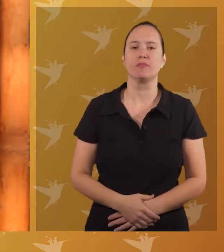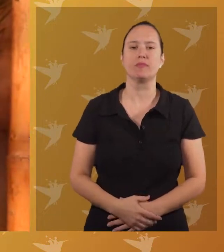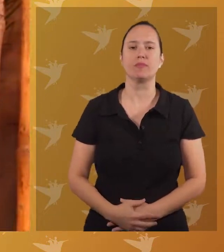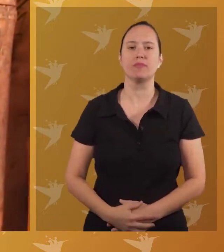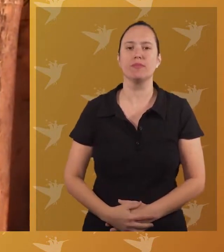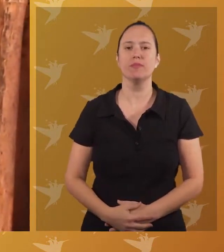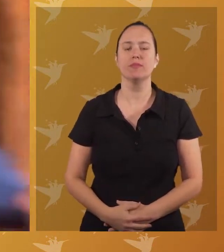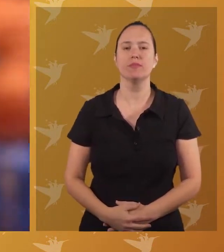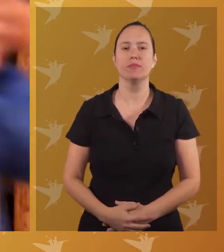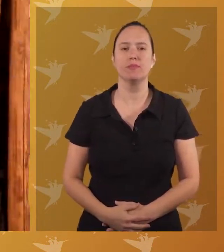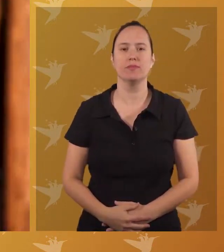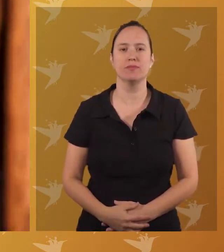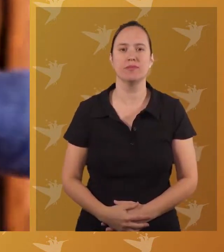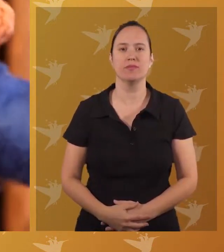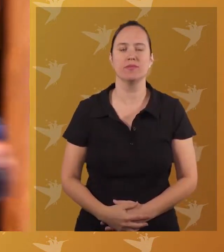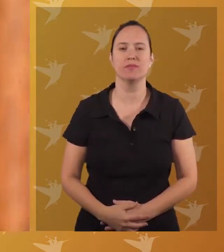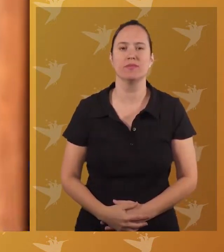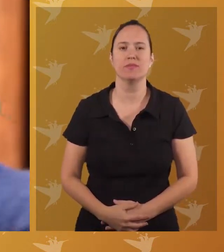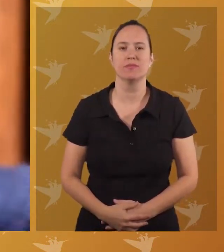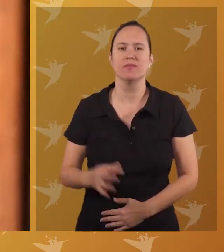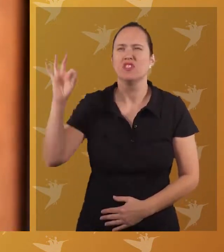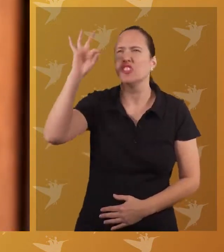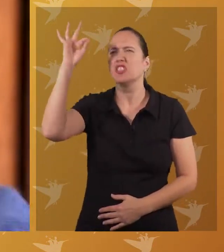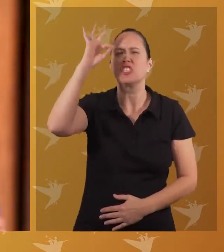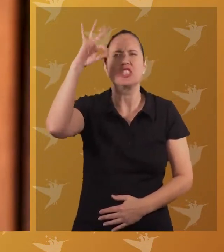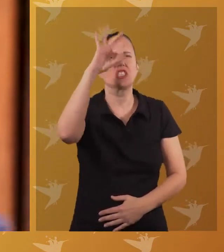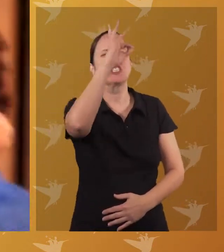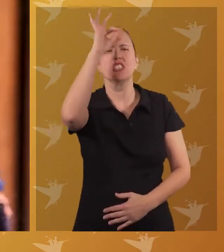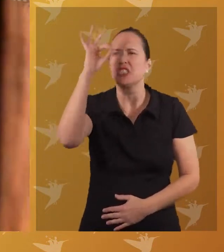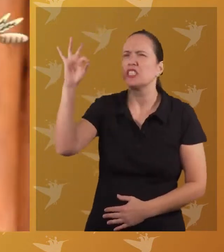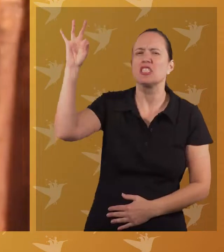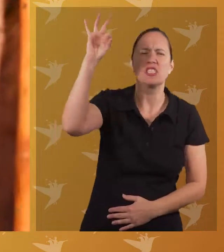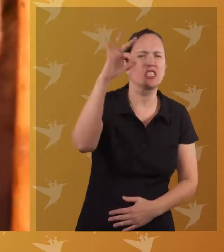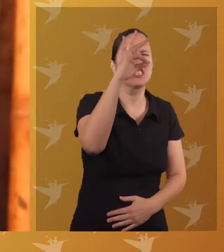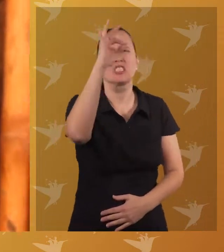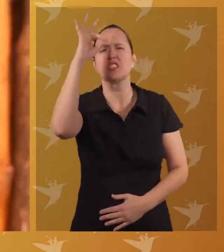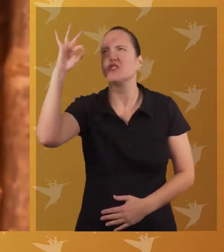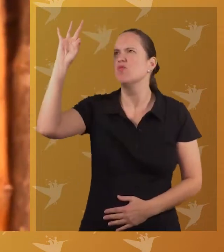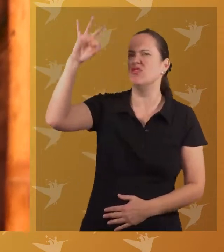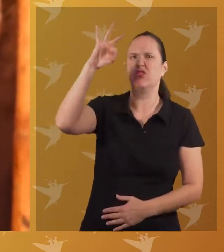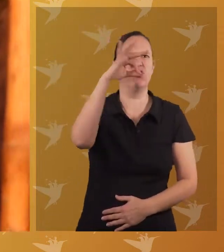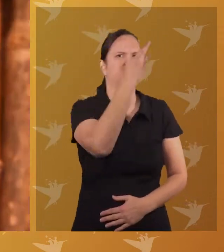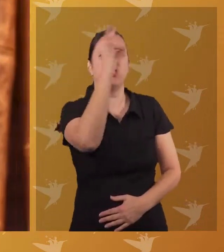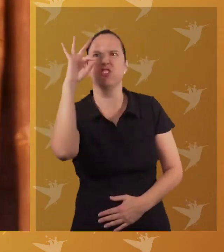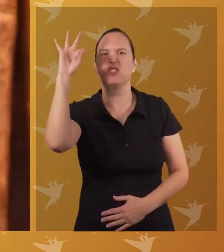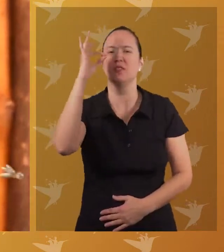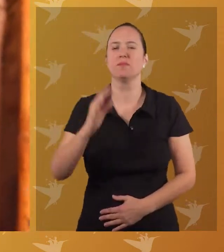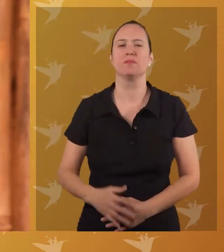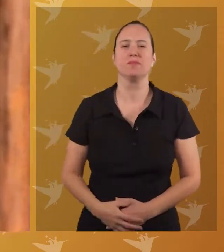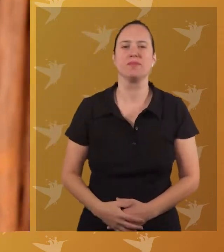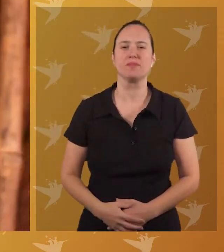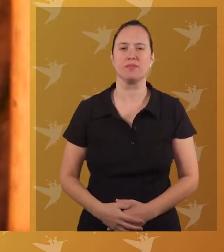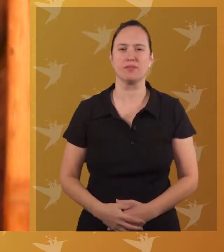De vuelta al presente. En la cocina, un mosquito acecha a Miguelito. Él trata de esquivarlo. Se ayuda con el movimiento de sus brazos, pero el insecto